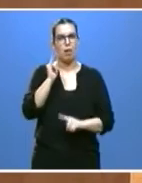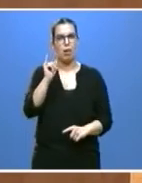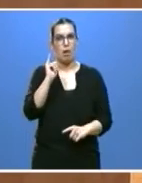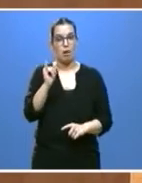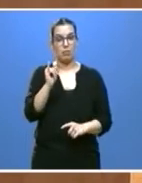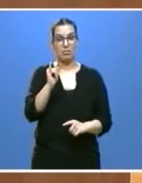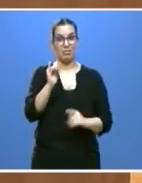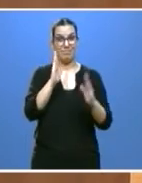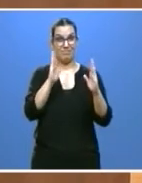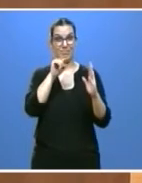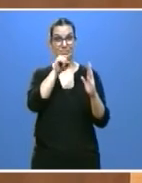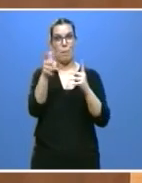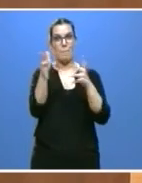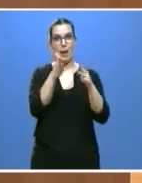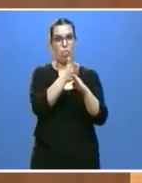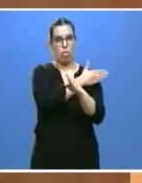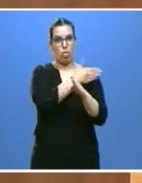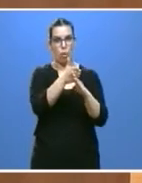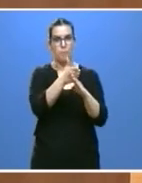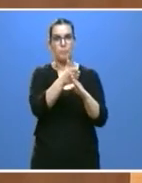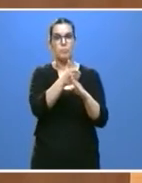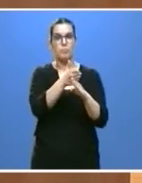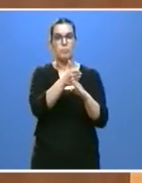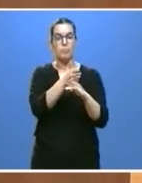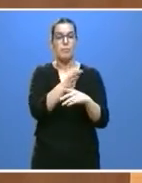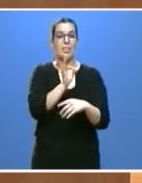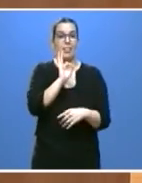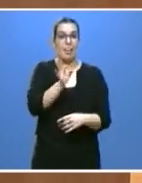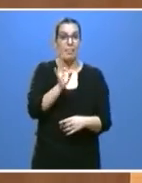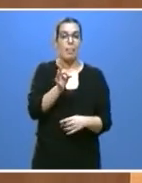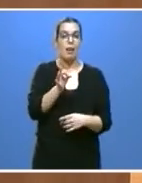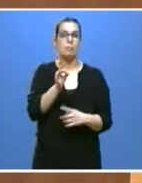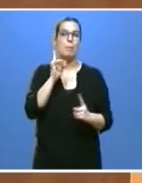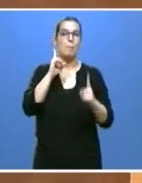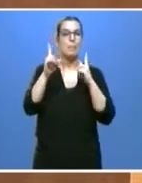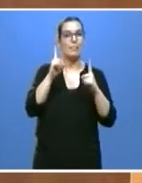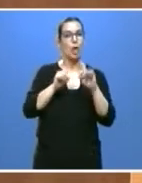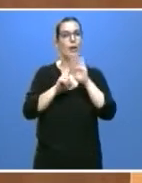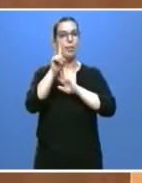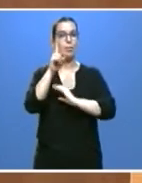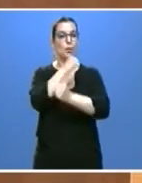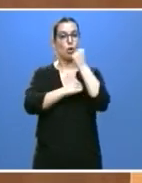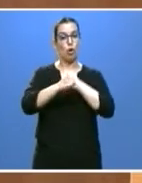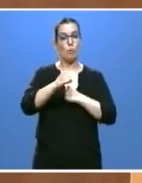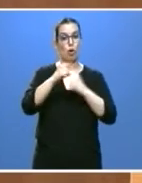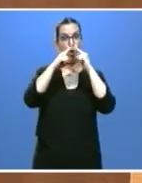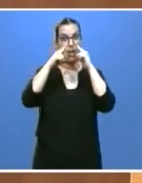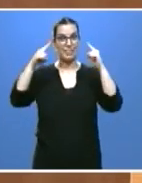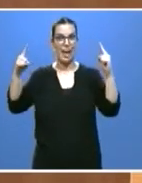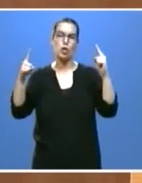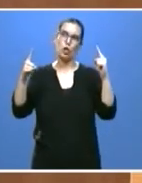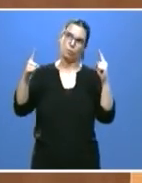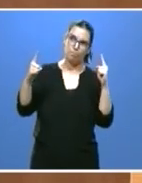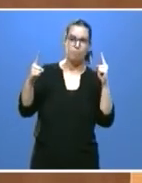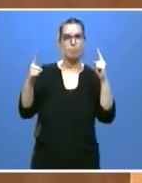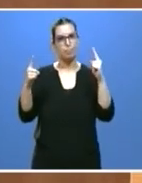que esto no impedía ver la clara desaceleración, de forma que la previsión de crecimiento económico para este año ya era la